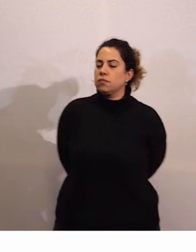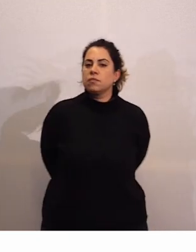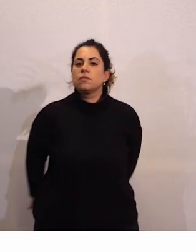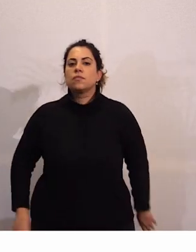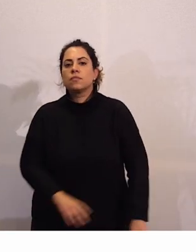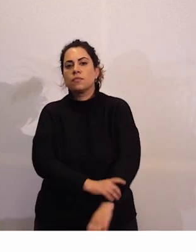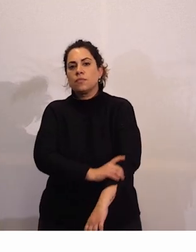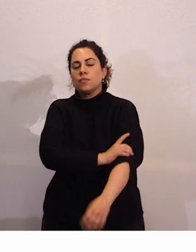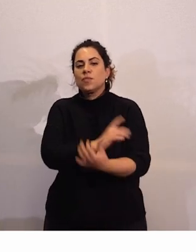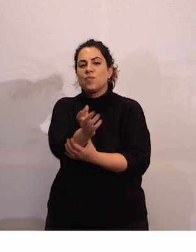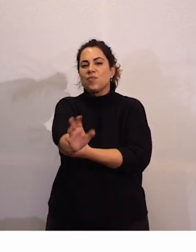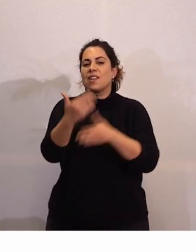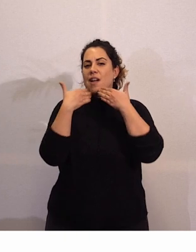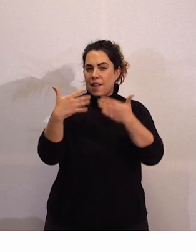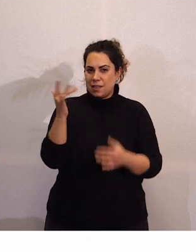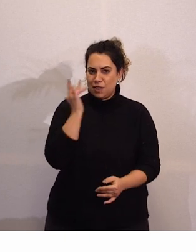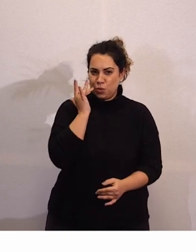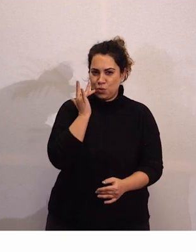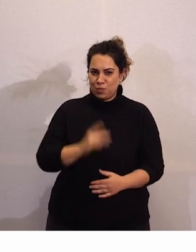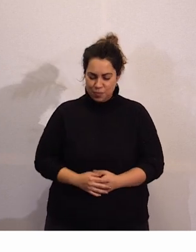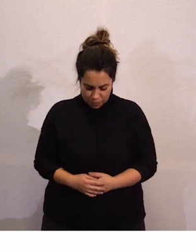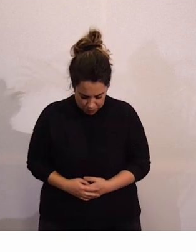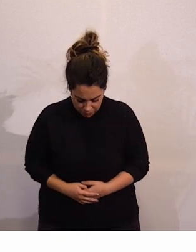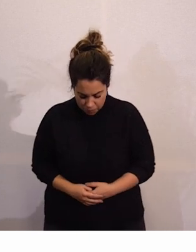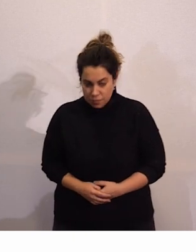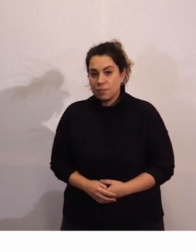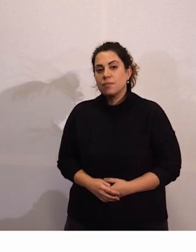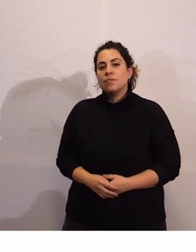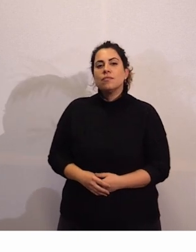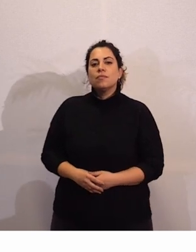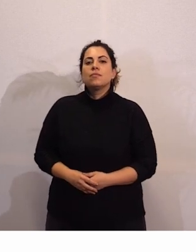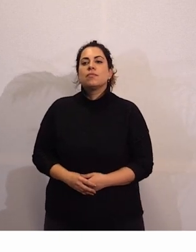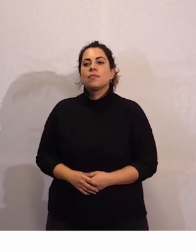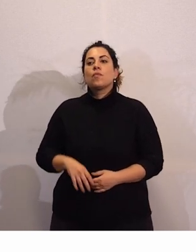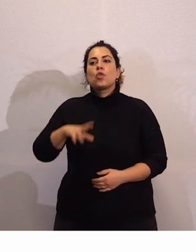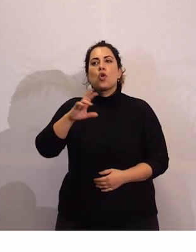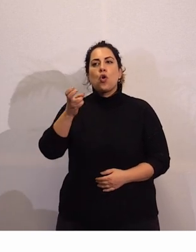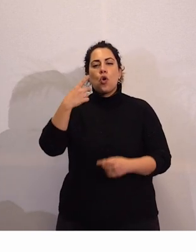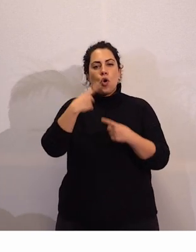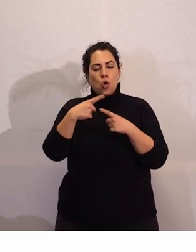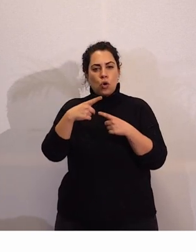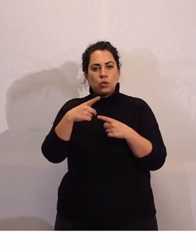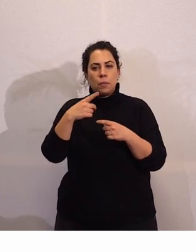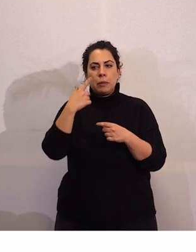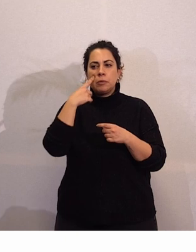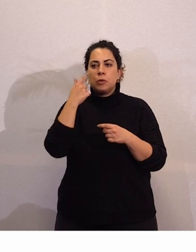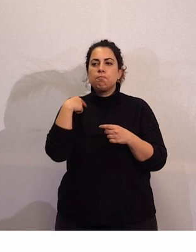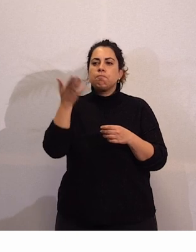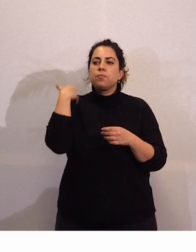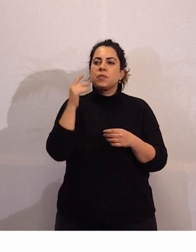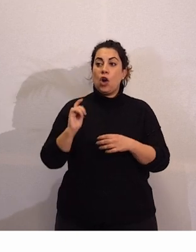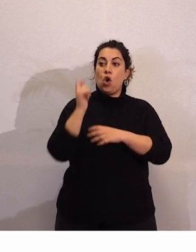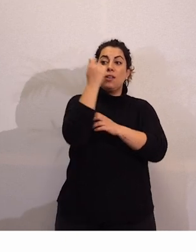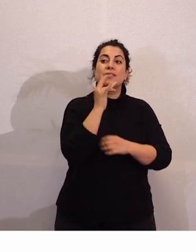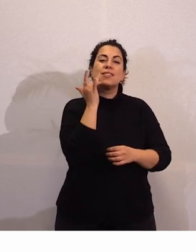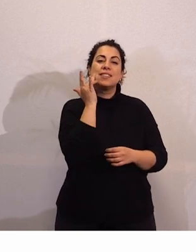Muchas gracias Jesús Otro logro que hemos compartido con Jesús este